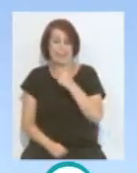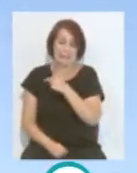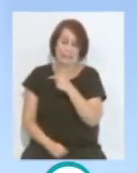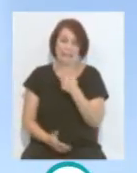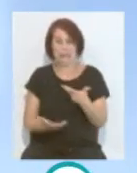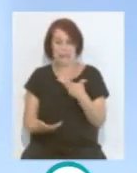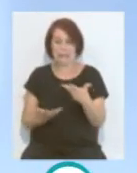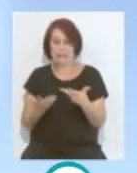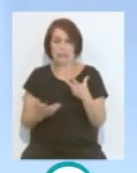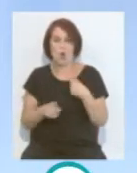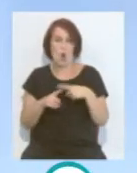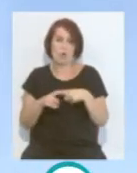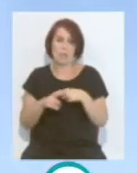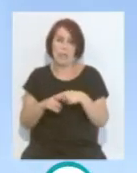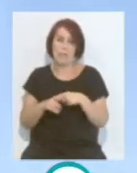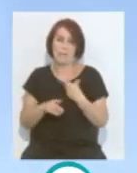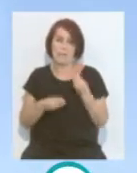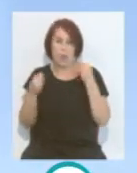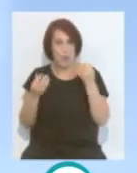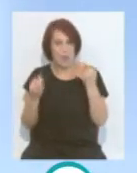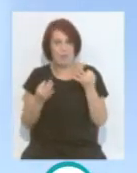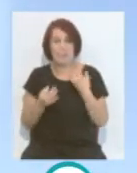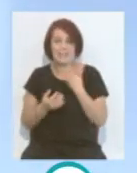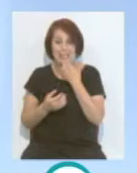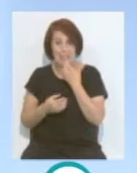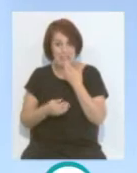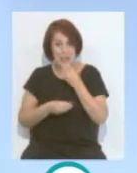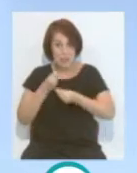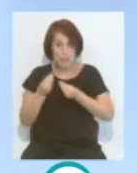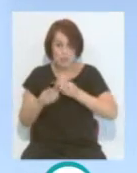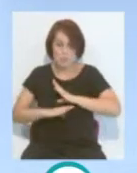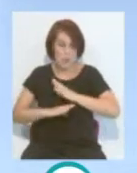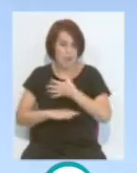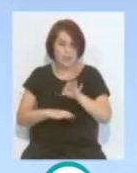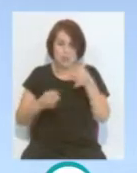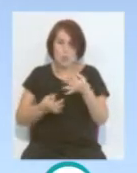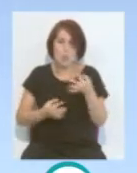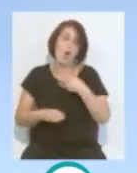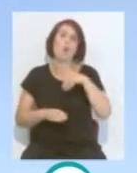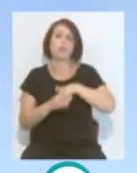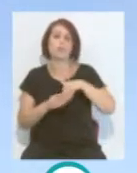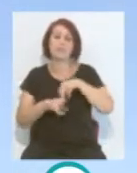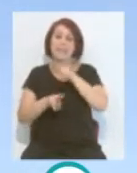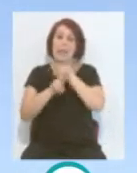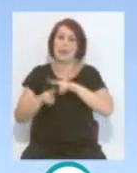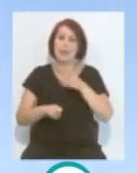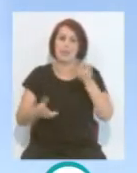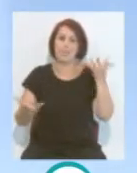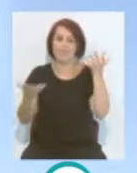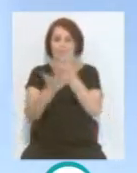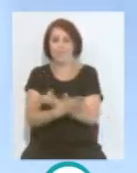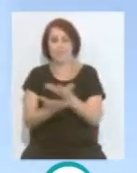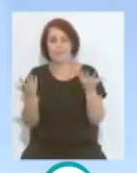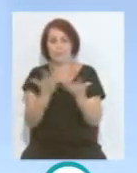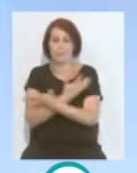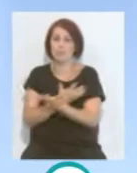Son cosas que tiene que pulir, ¿no? Y que creo que si las pulen se puede convertir en un porterazo, ¿no? Pero también ha compaginado con convocatorias internacionales, ¿no? Entonces eso hace también, como el caso de Johnson